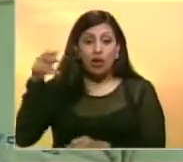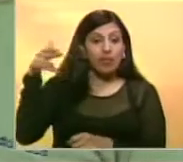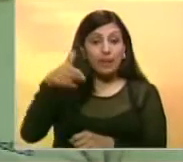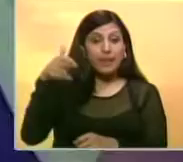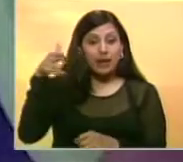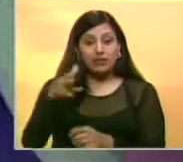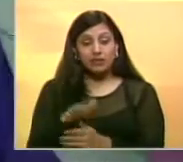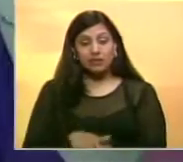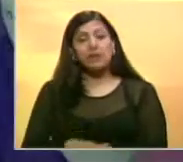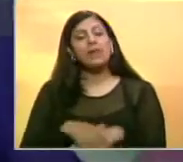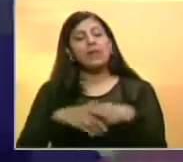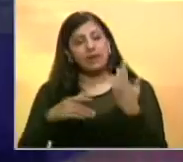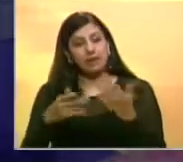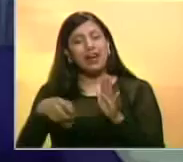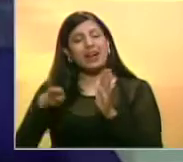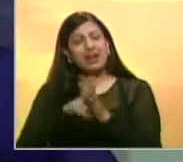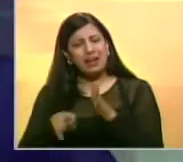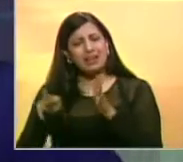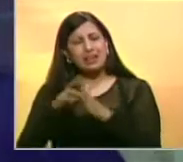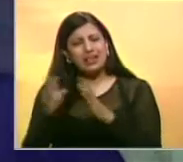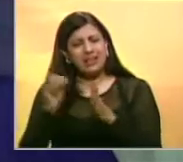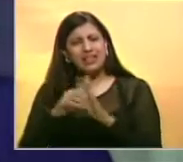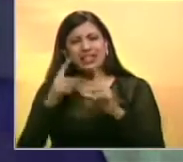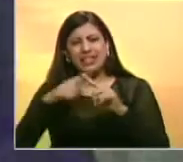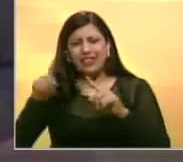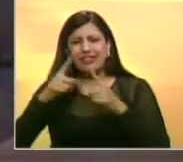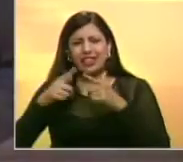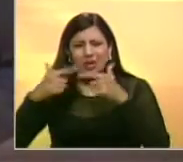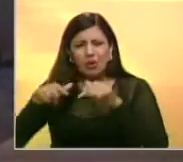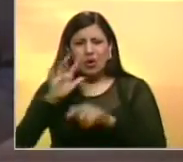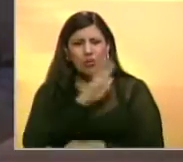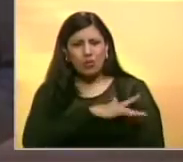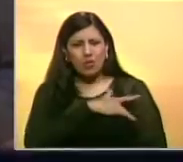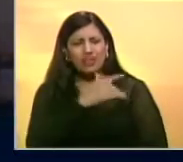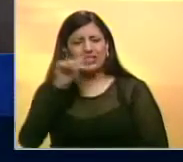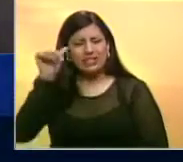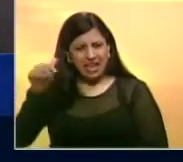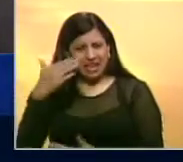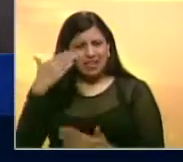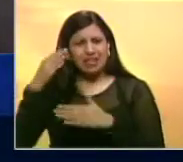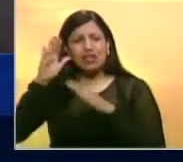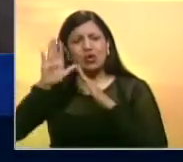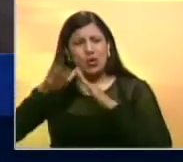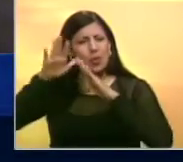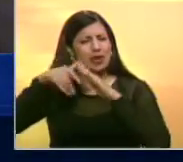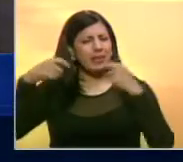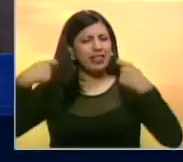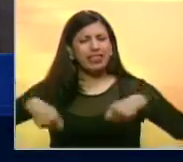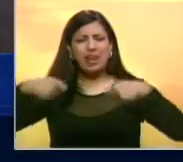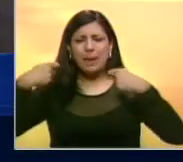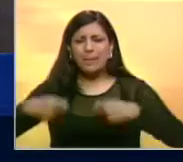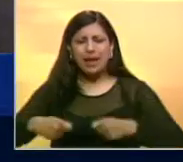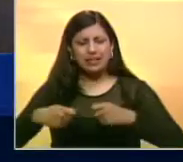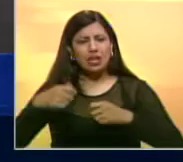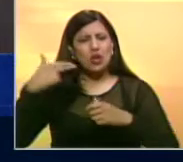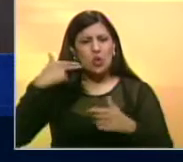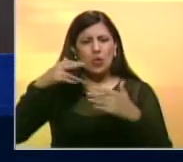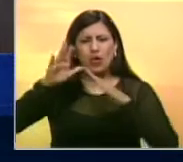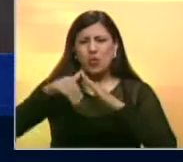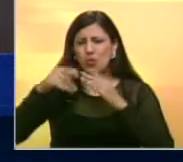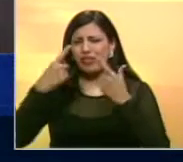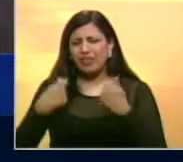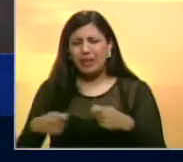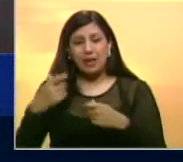quebrar, lo iban a matar. En reiteradas oportunidades, los distintos espacios universitarios de esta casa de estudios han sido blancos de múltiples robos, atracos y